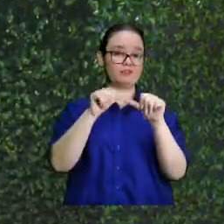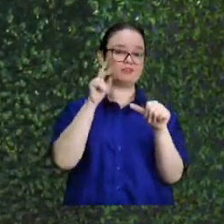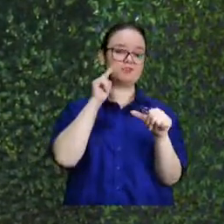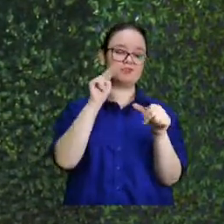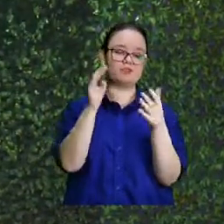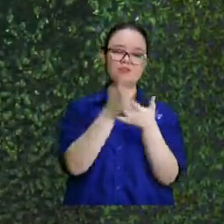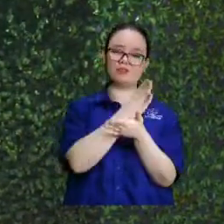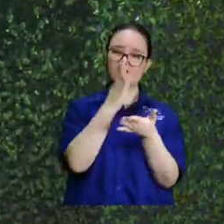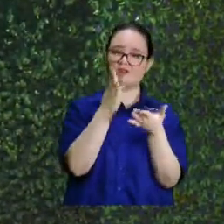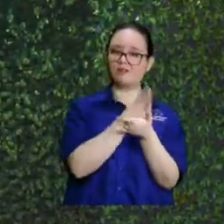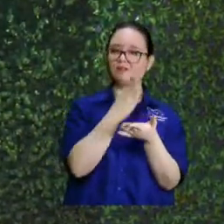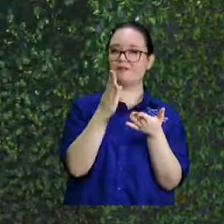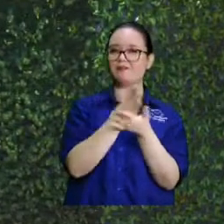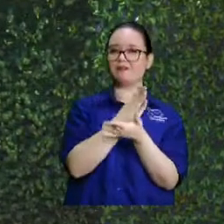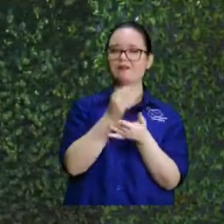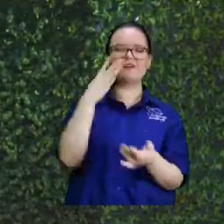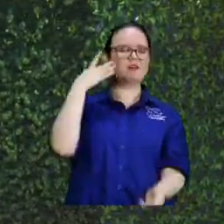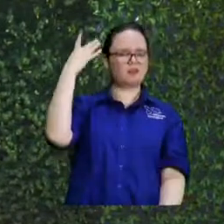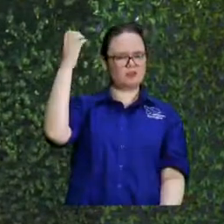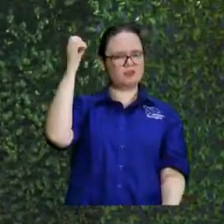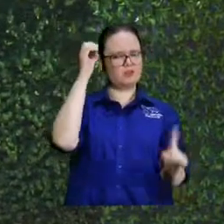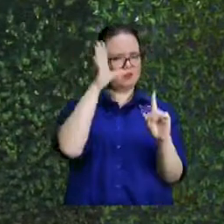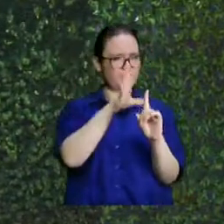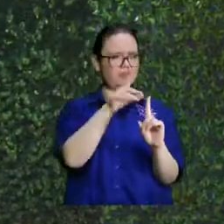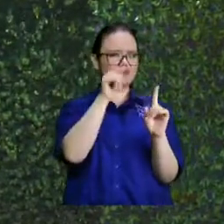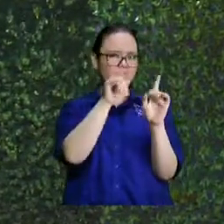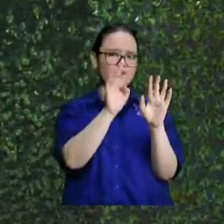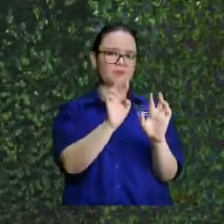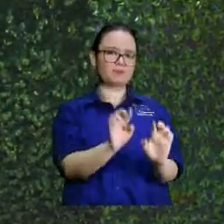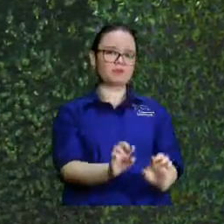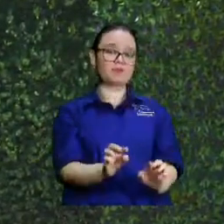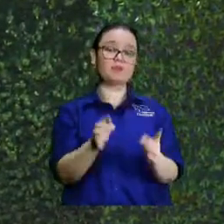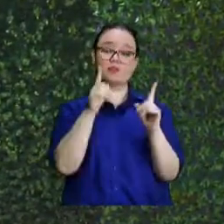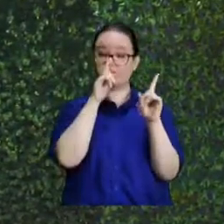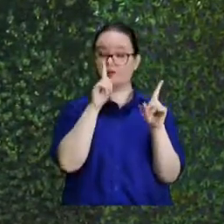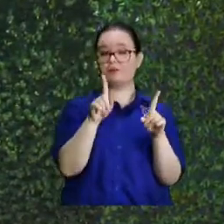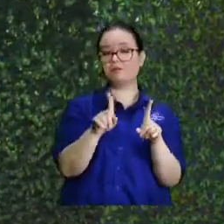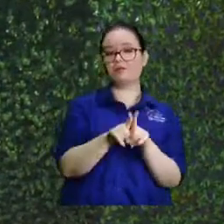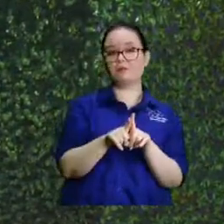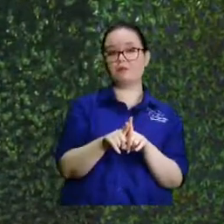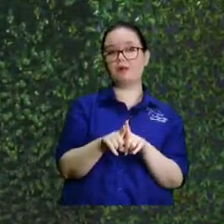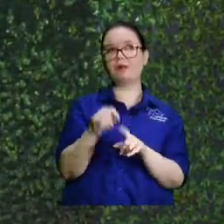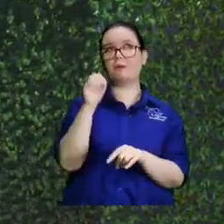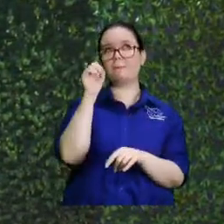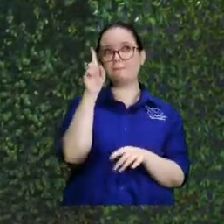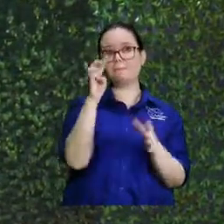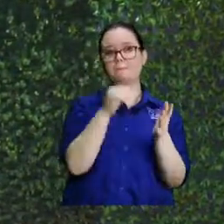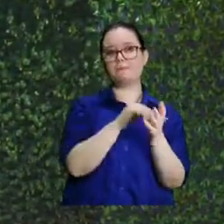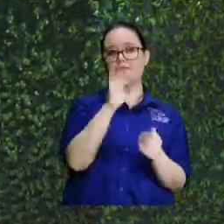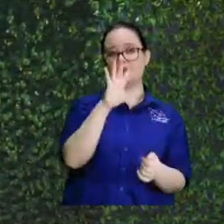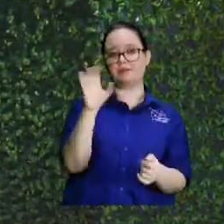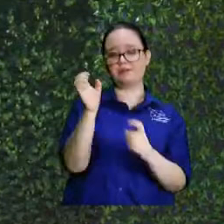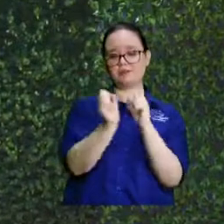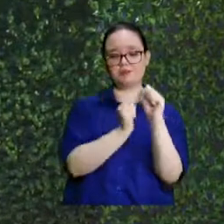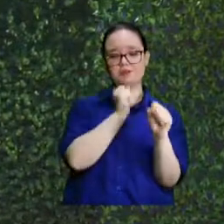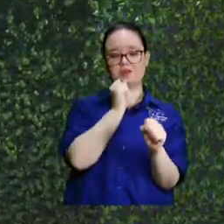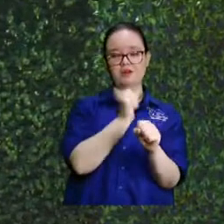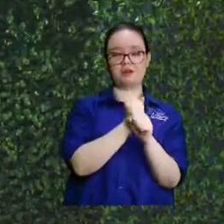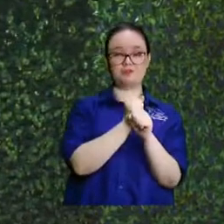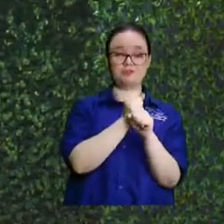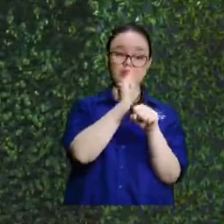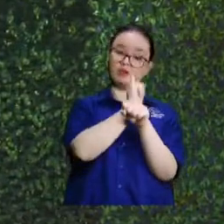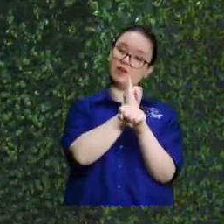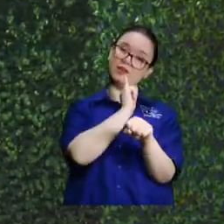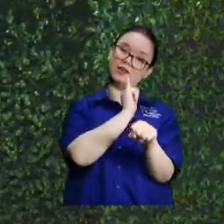gran herencia. Bueno, que Dios bendiga a esa gente. Pero hubo aproximadamente 1500 años de destrucción. La